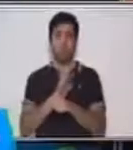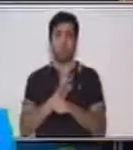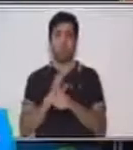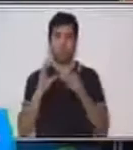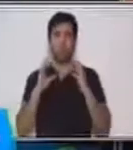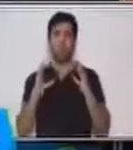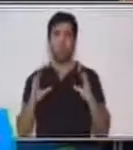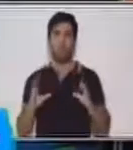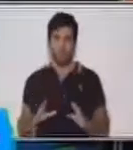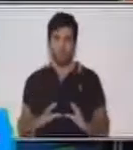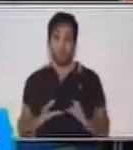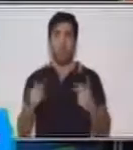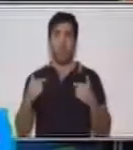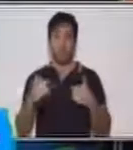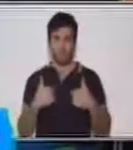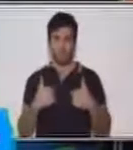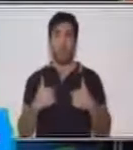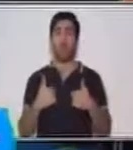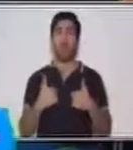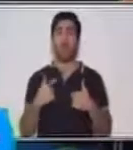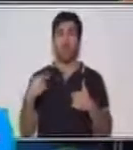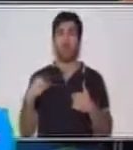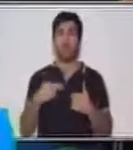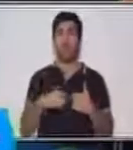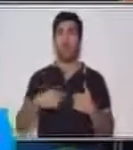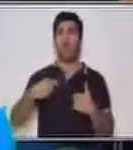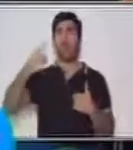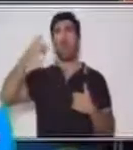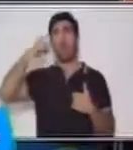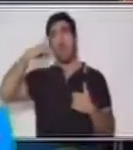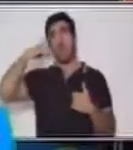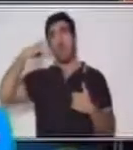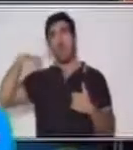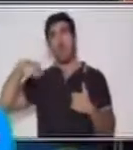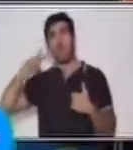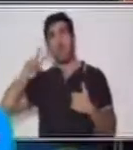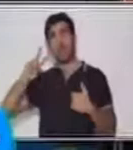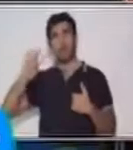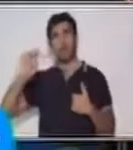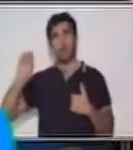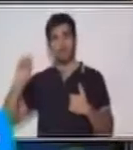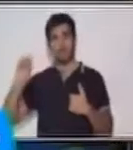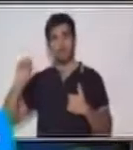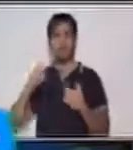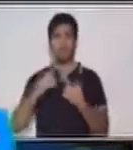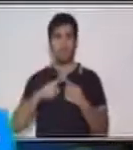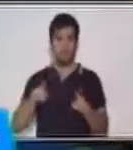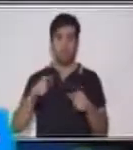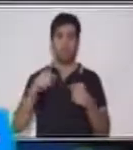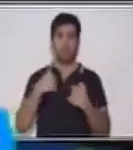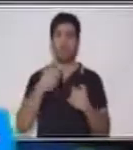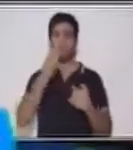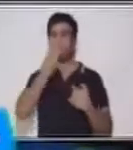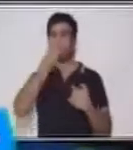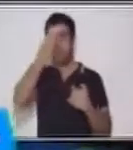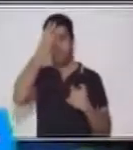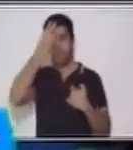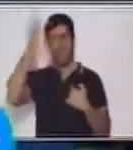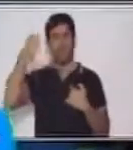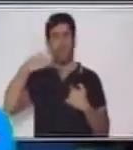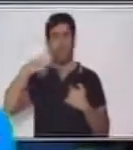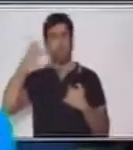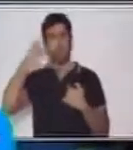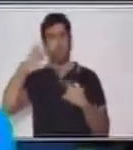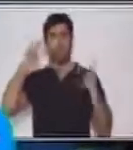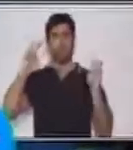en nuestro cuerpo. Y ahí podemos pensar en el número veinte. Pero también los mayas, cuando pensaron en el número